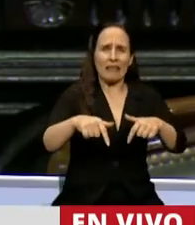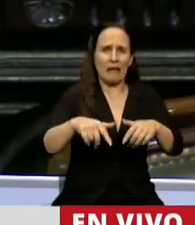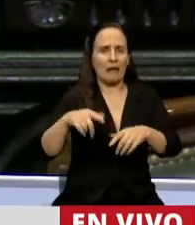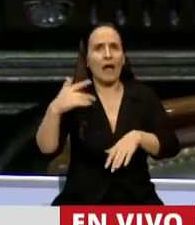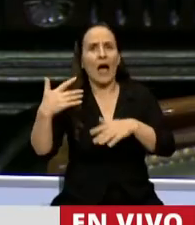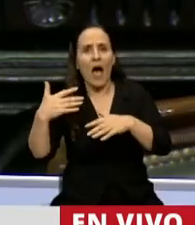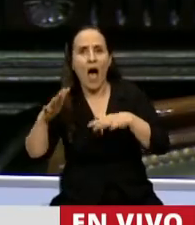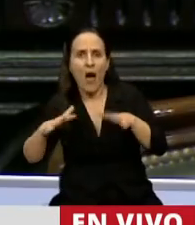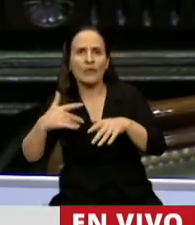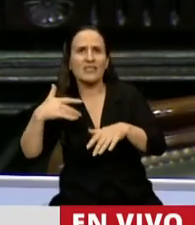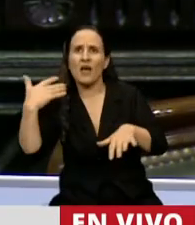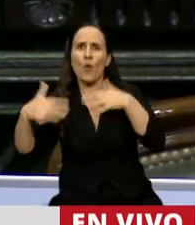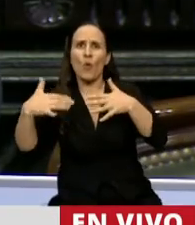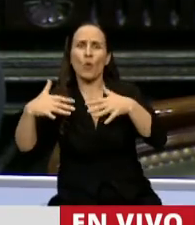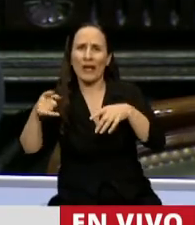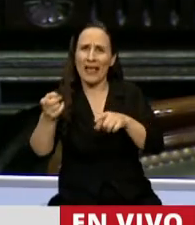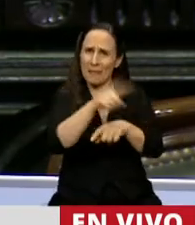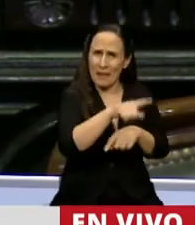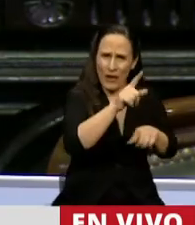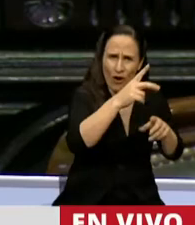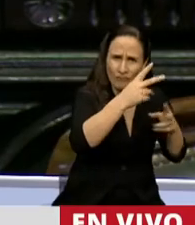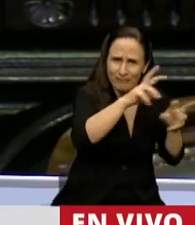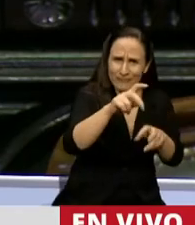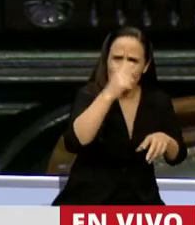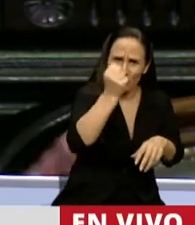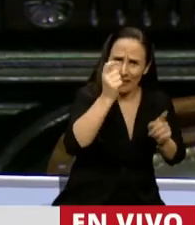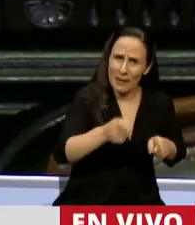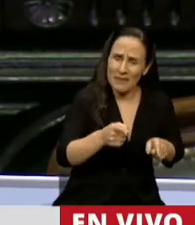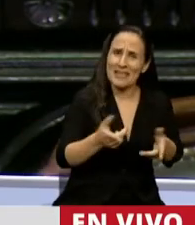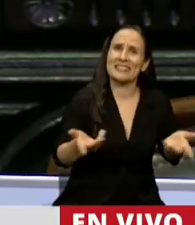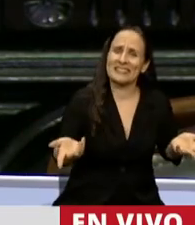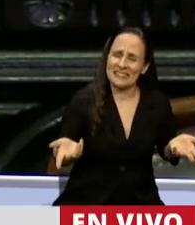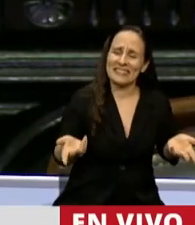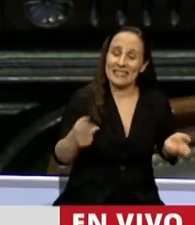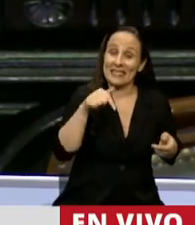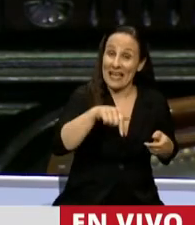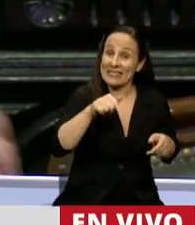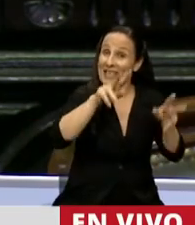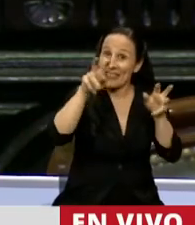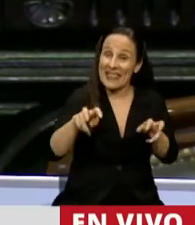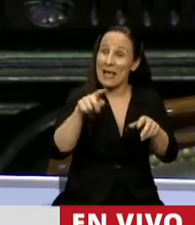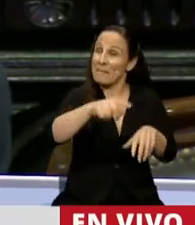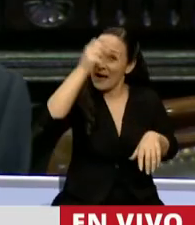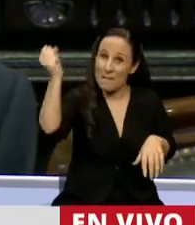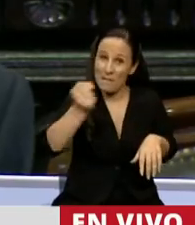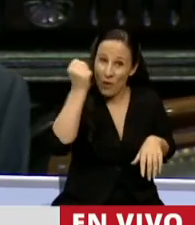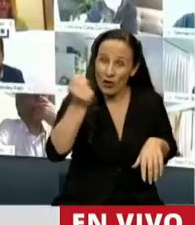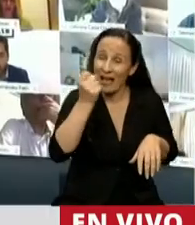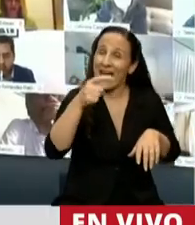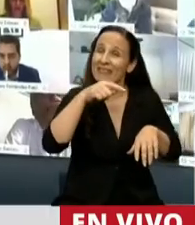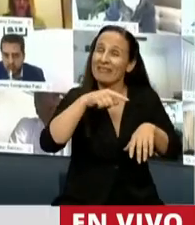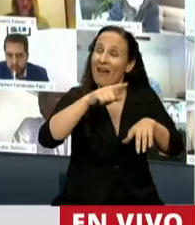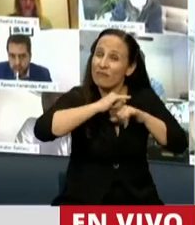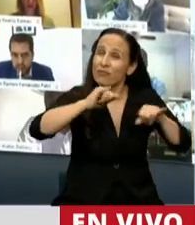que lo urgente mata lo importante, y lo importante era darle un espacio, marco, una capacidad de difusión a este